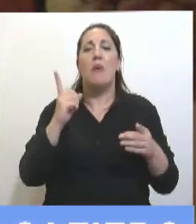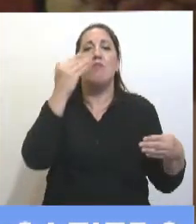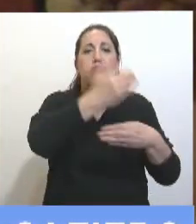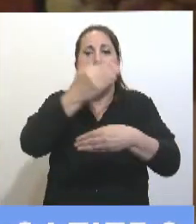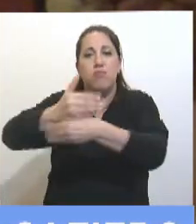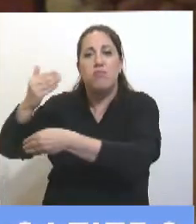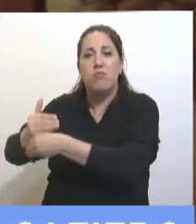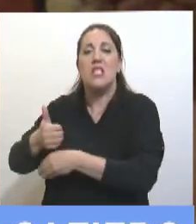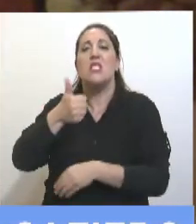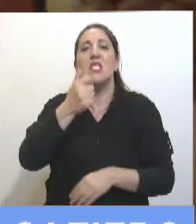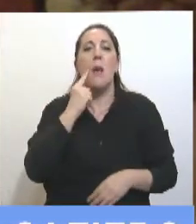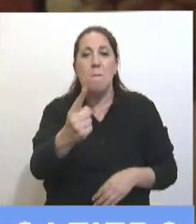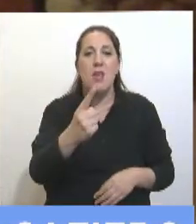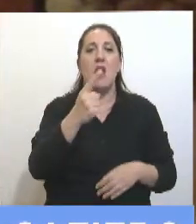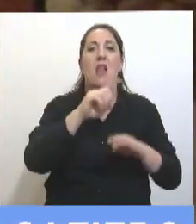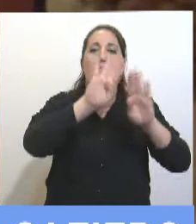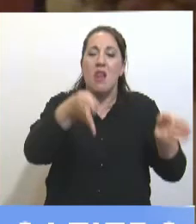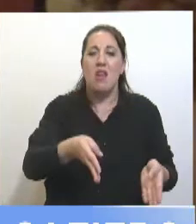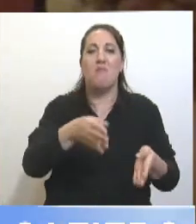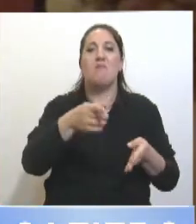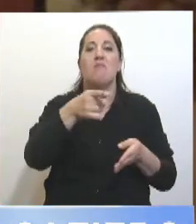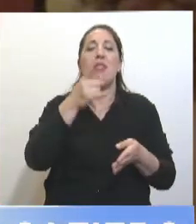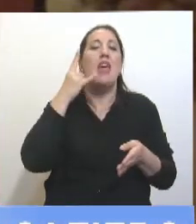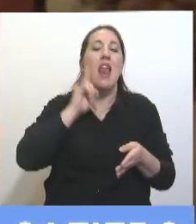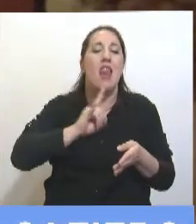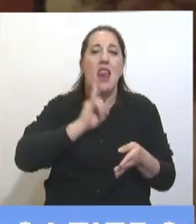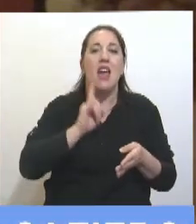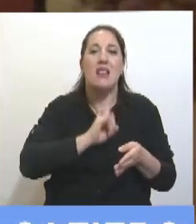en los gobiernos quineristas.